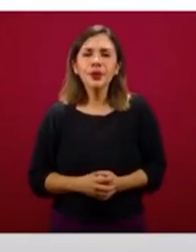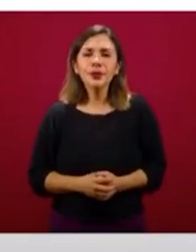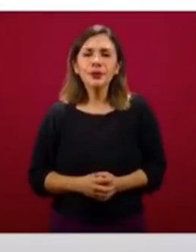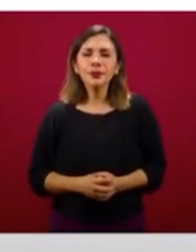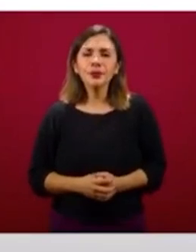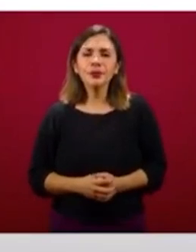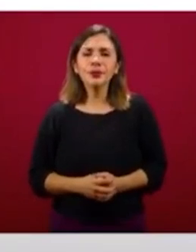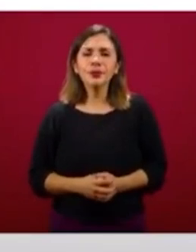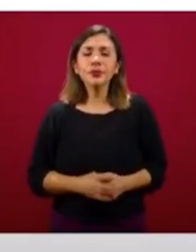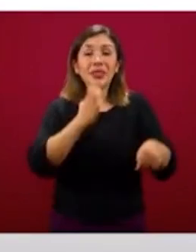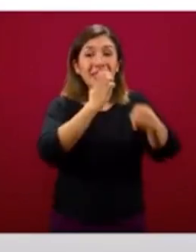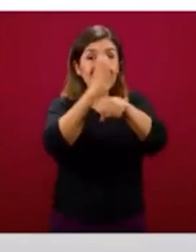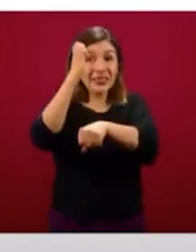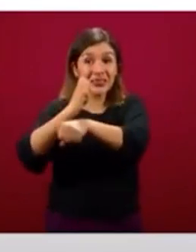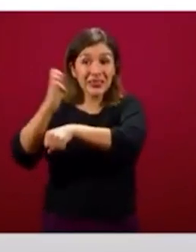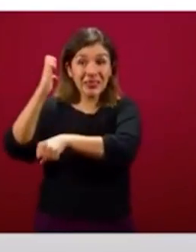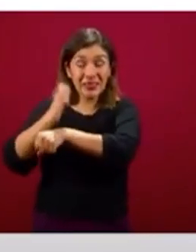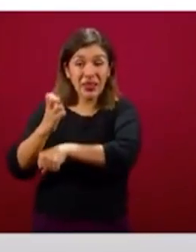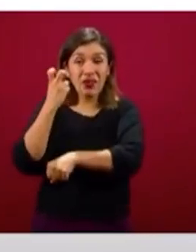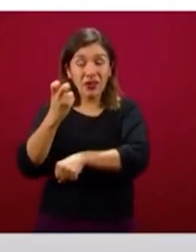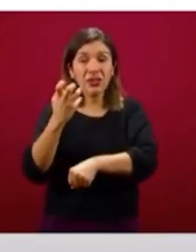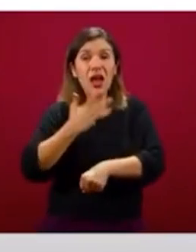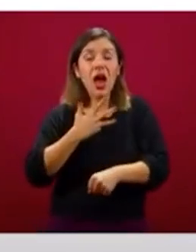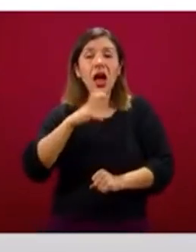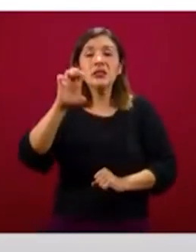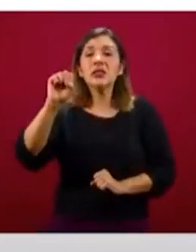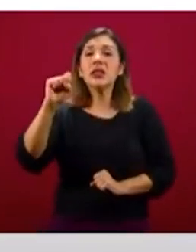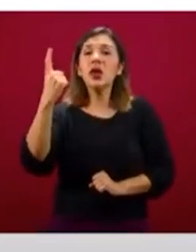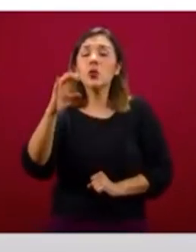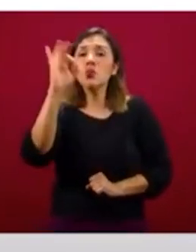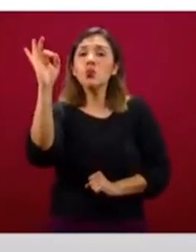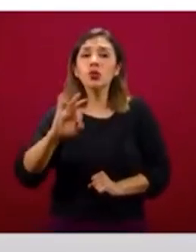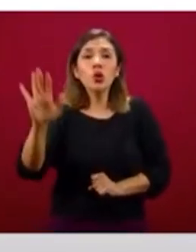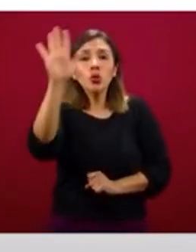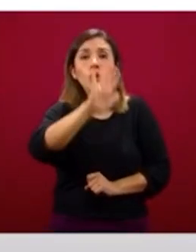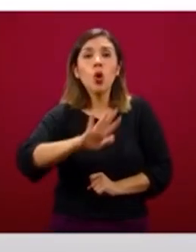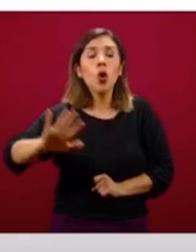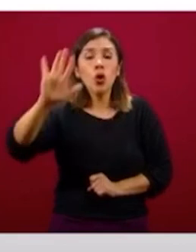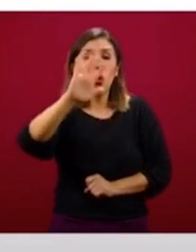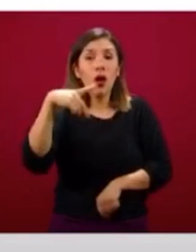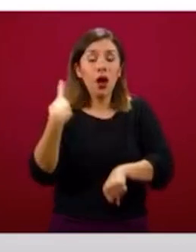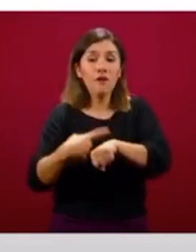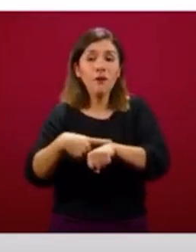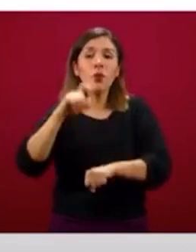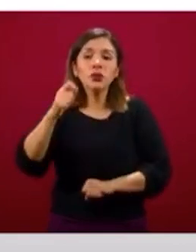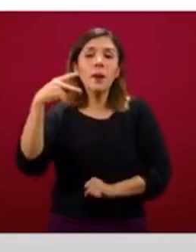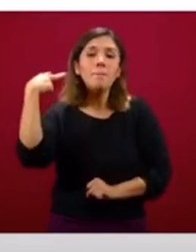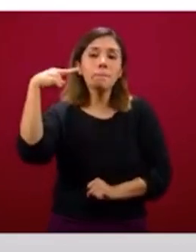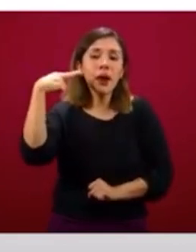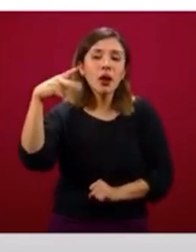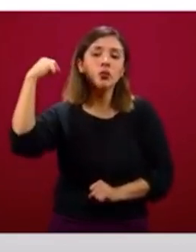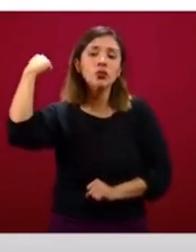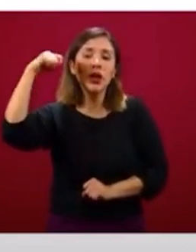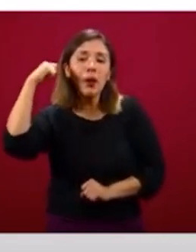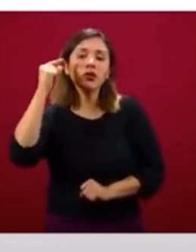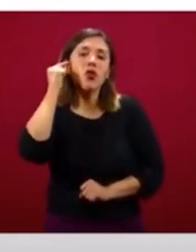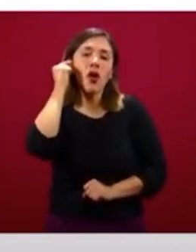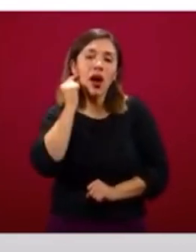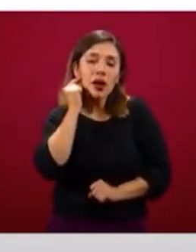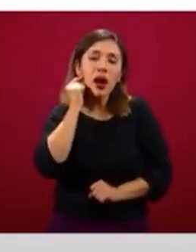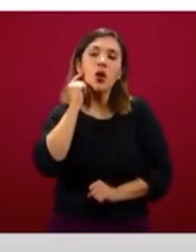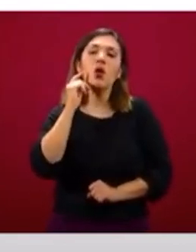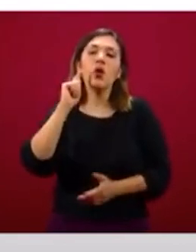Y los estados ahorita que explican el 61 por ciento de todos los casos que tenemos ahora son Veracruz, Tabasco, Guerrero,